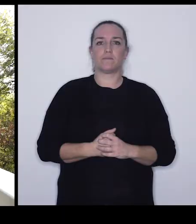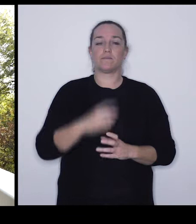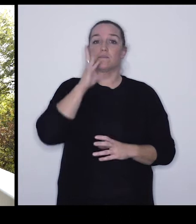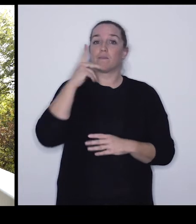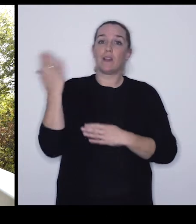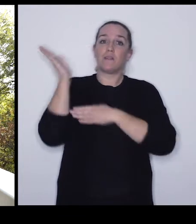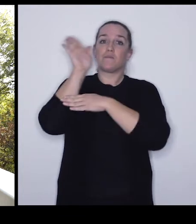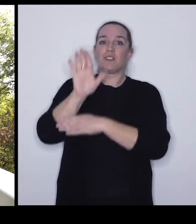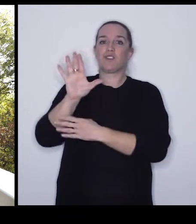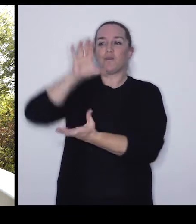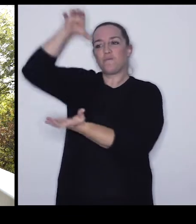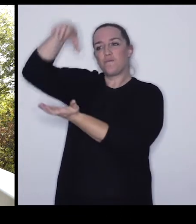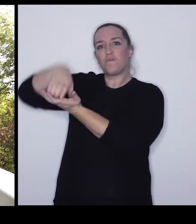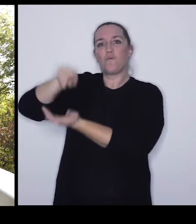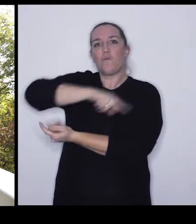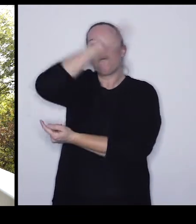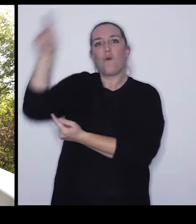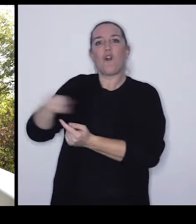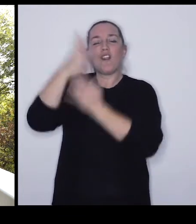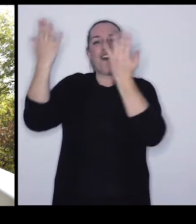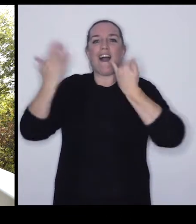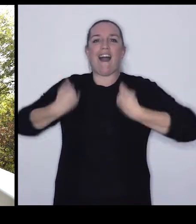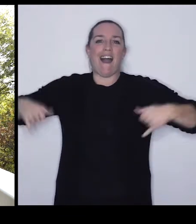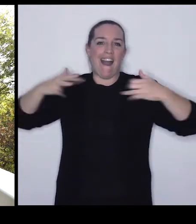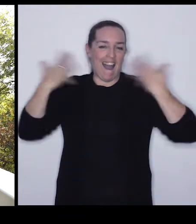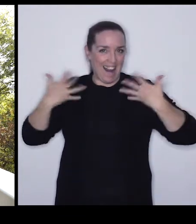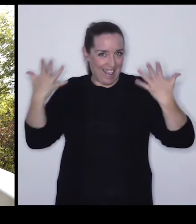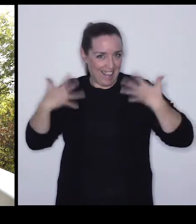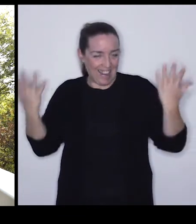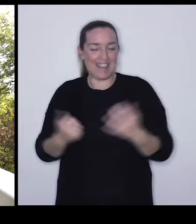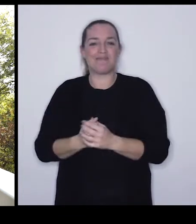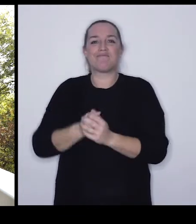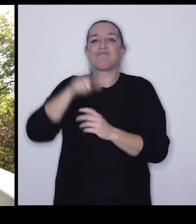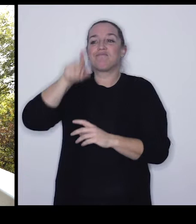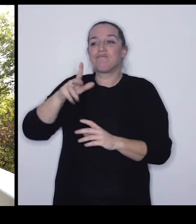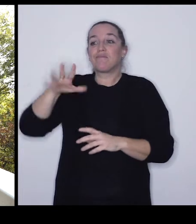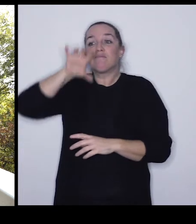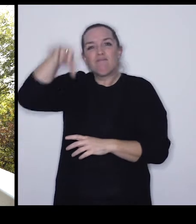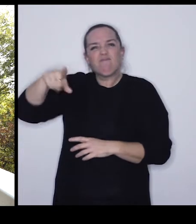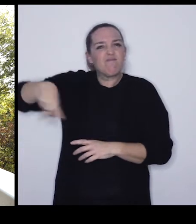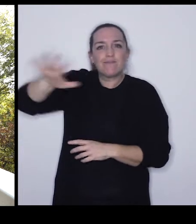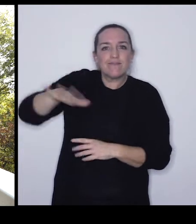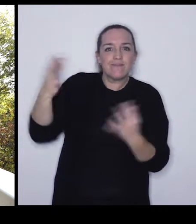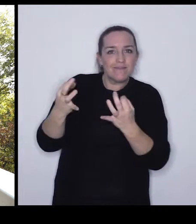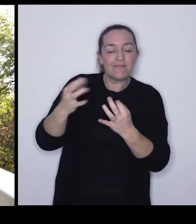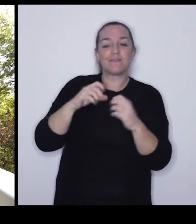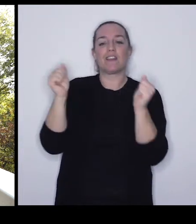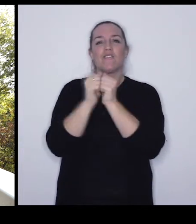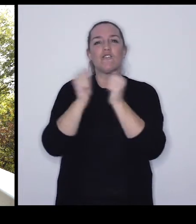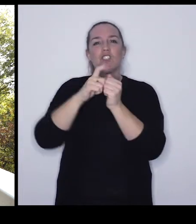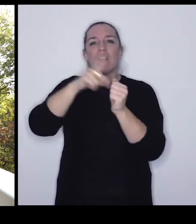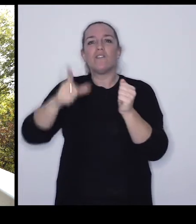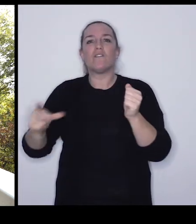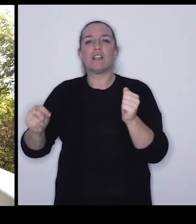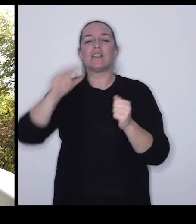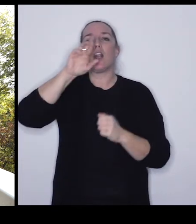Y os presento ahora el Molino de la Alegría... ...el edificio histórico que hoy en día alberga parte de la colección... ...de fósiles vegetales que